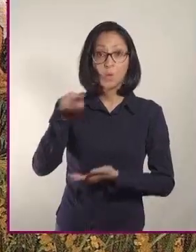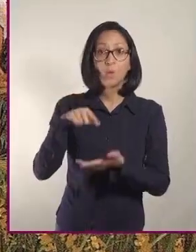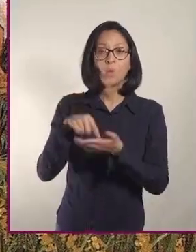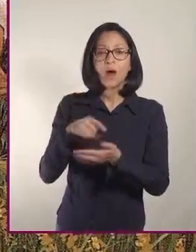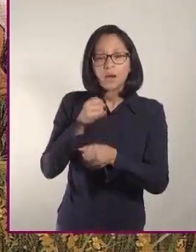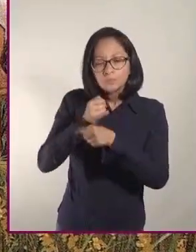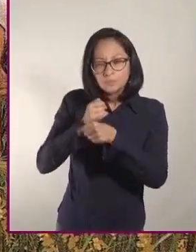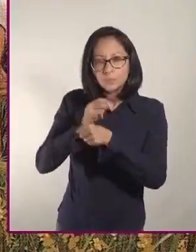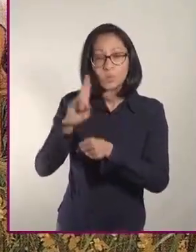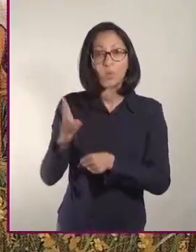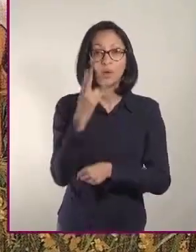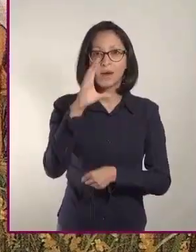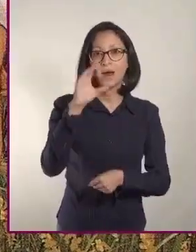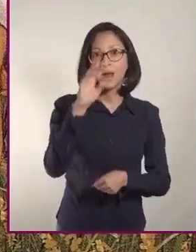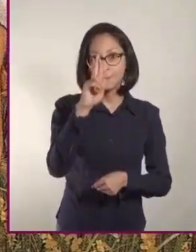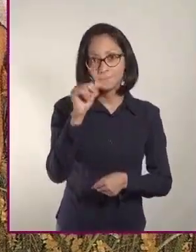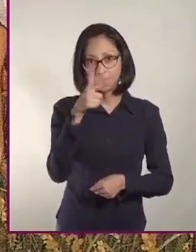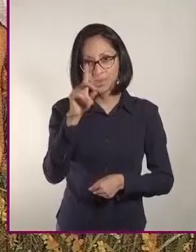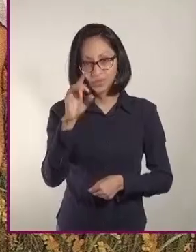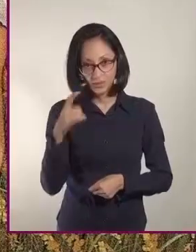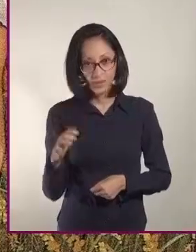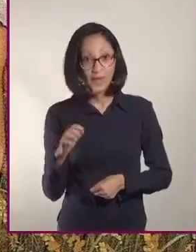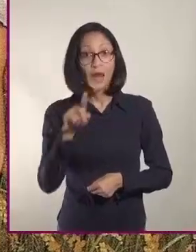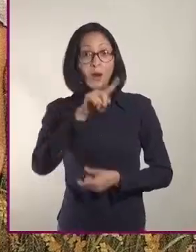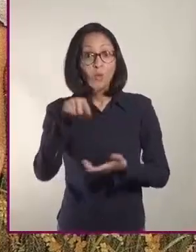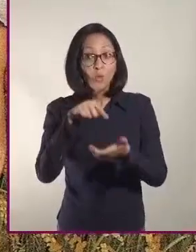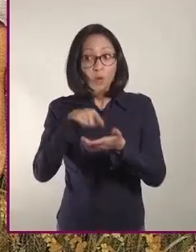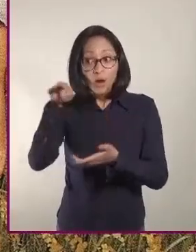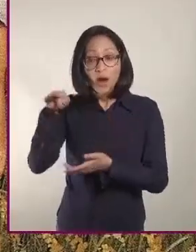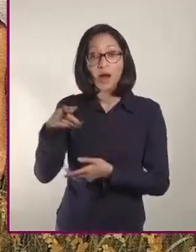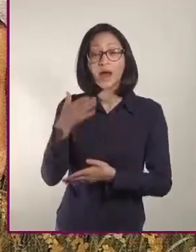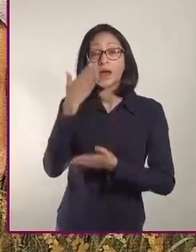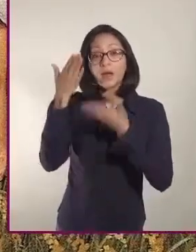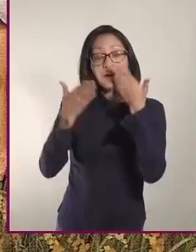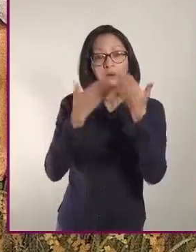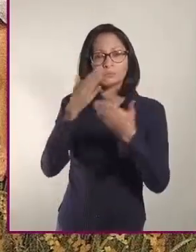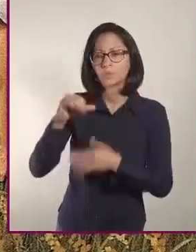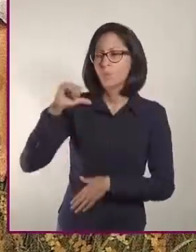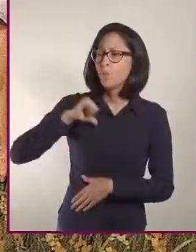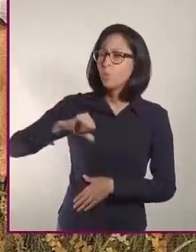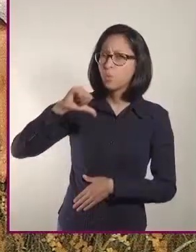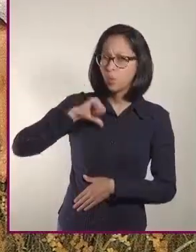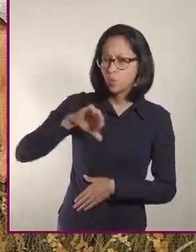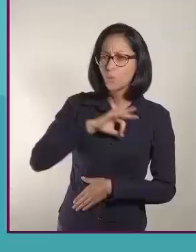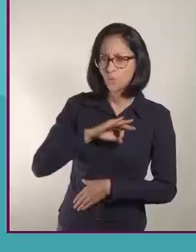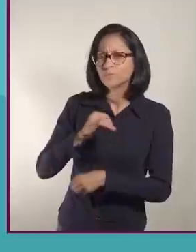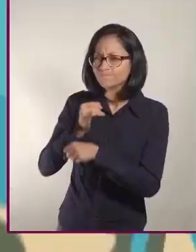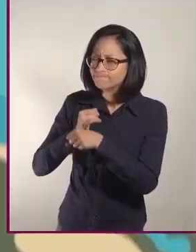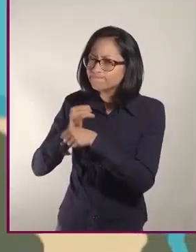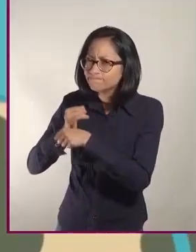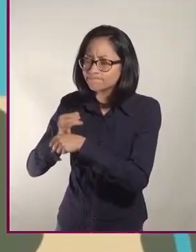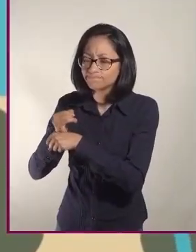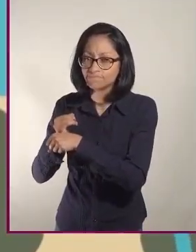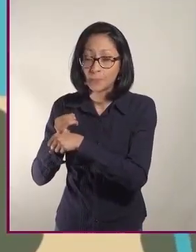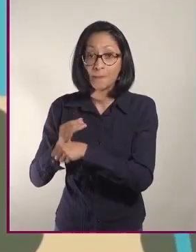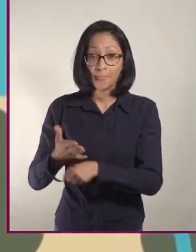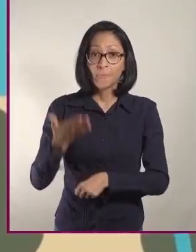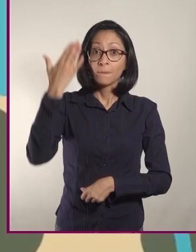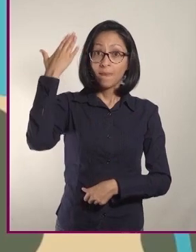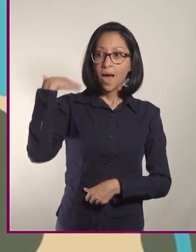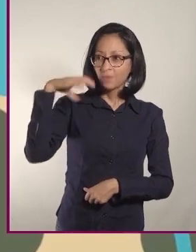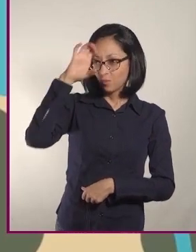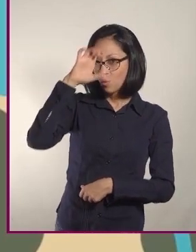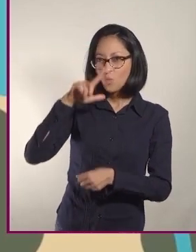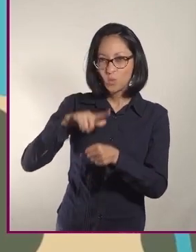las raíces de la cocina o dieta mediterránea pueden rastrearse desde tiempos muy remotos. Cuando las antiguas